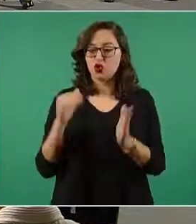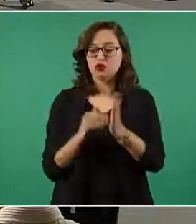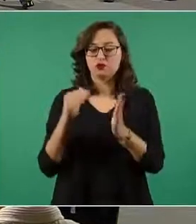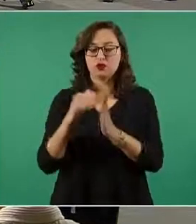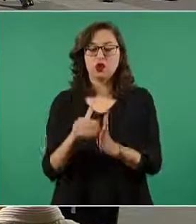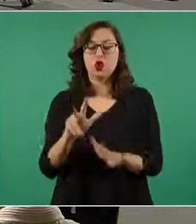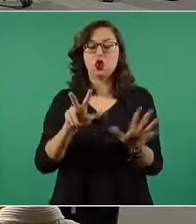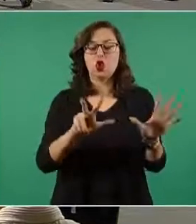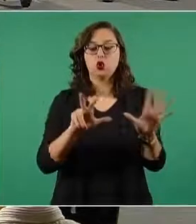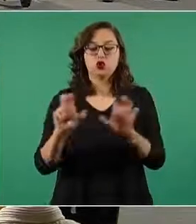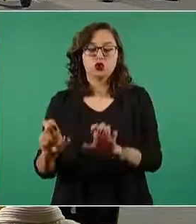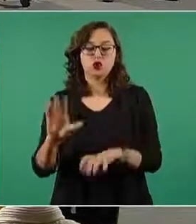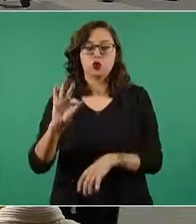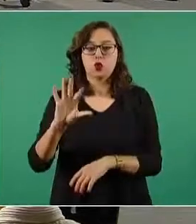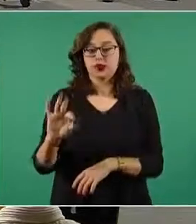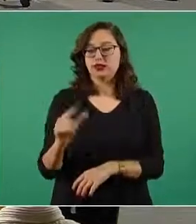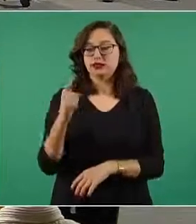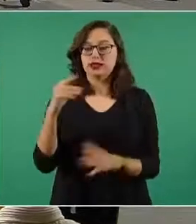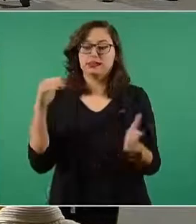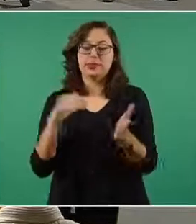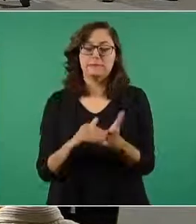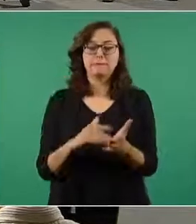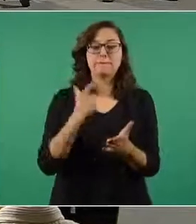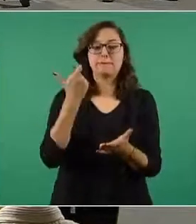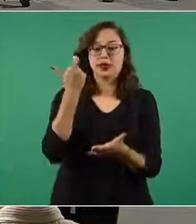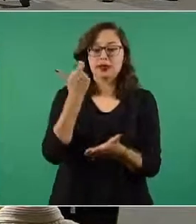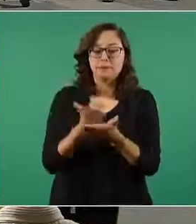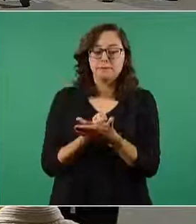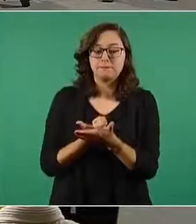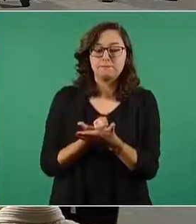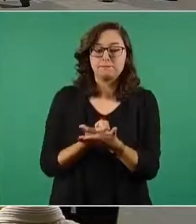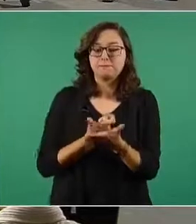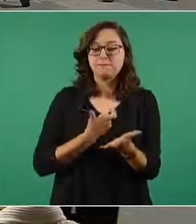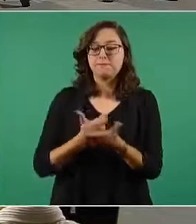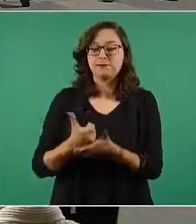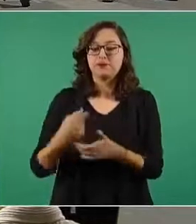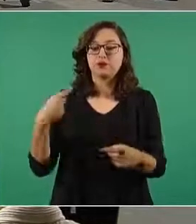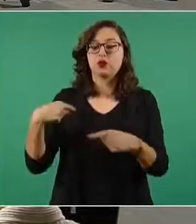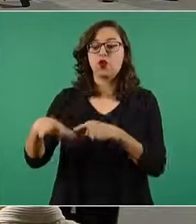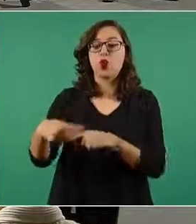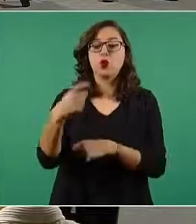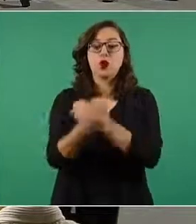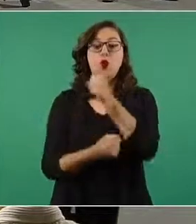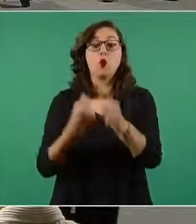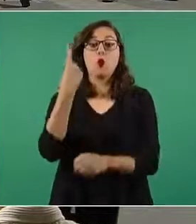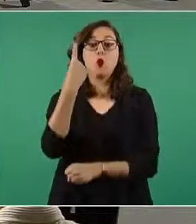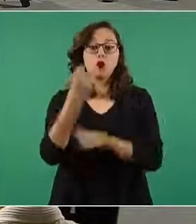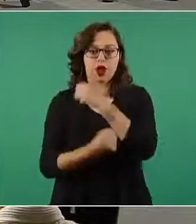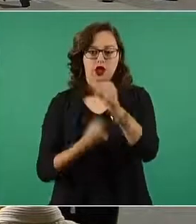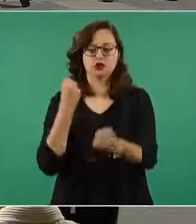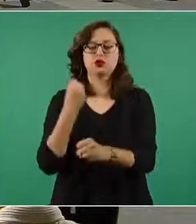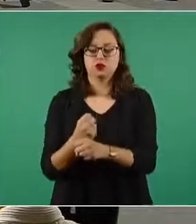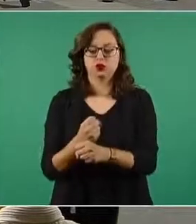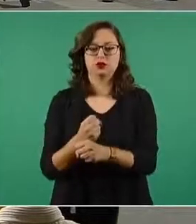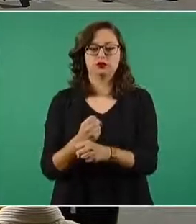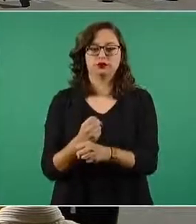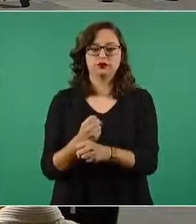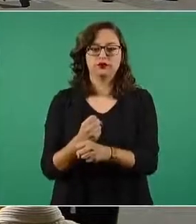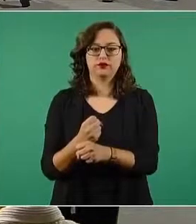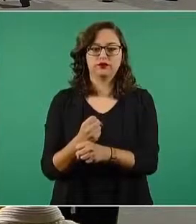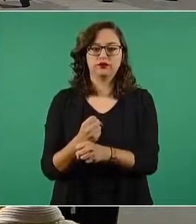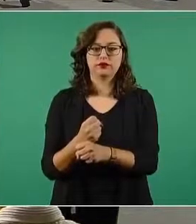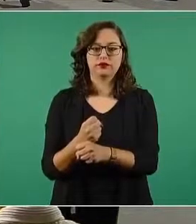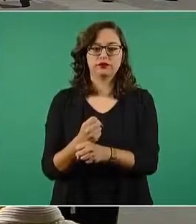847 mil pesos en el año de 2020 22